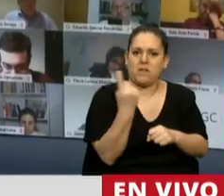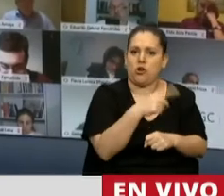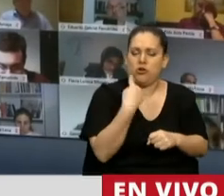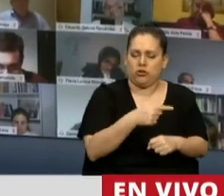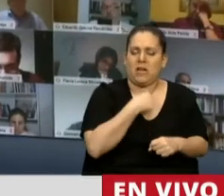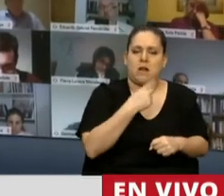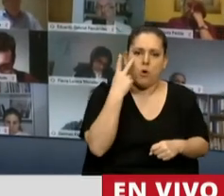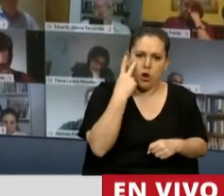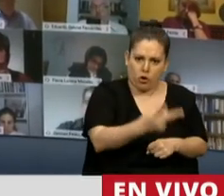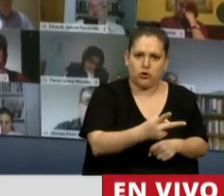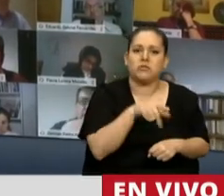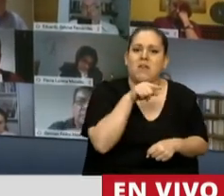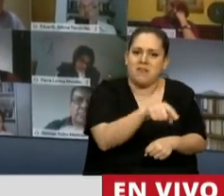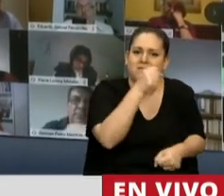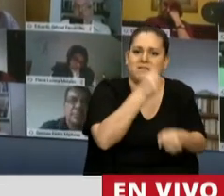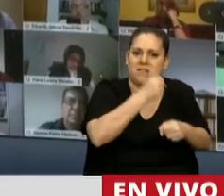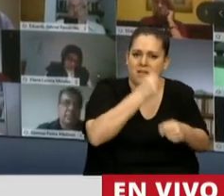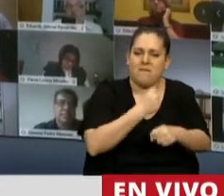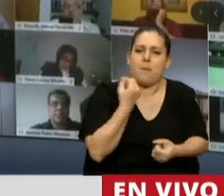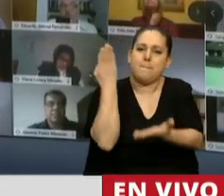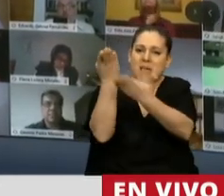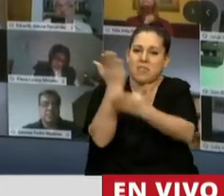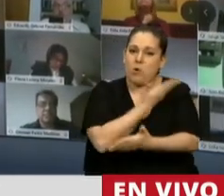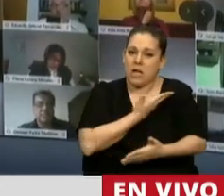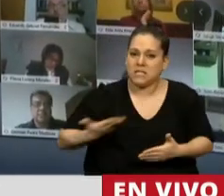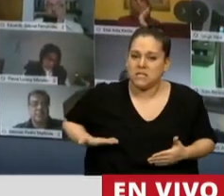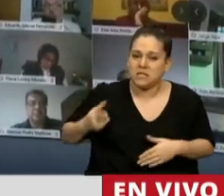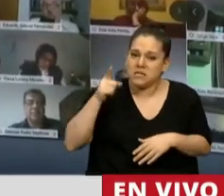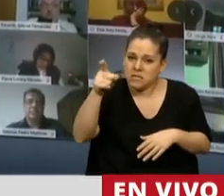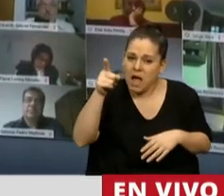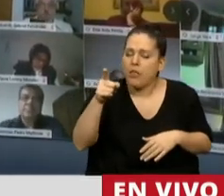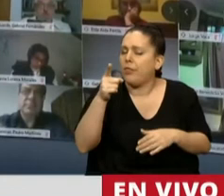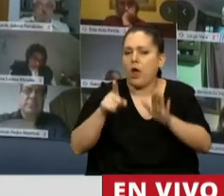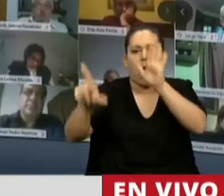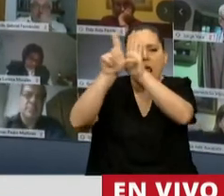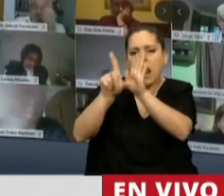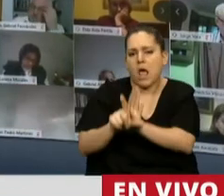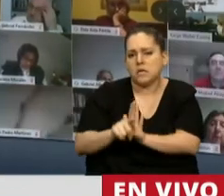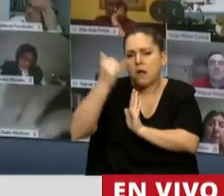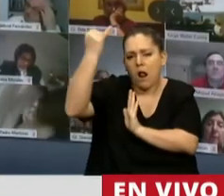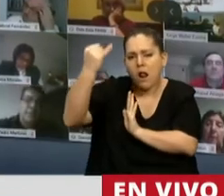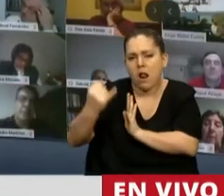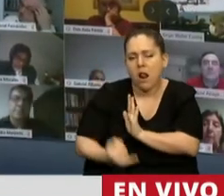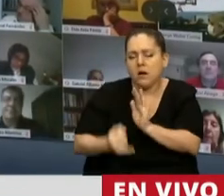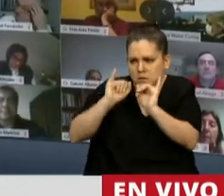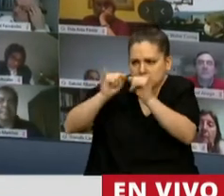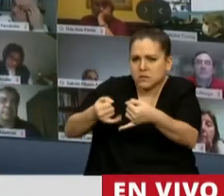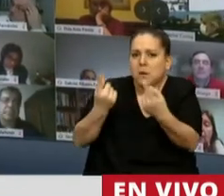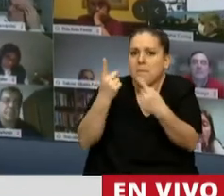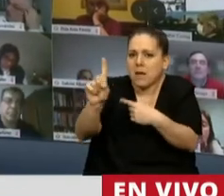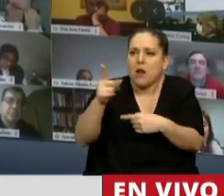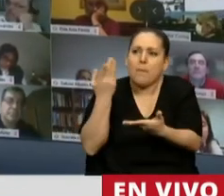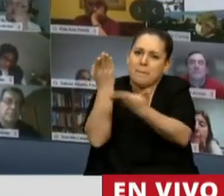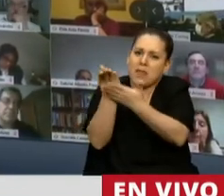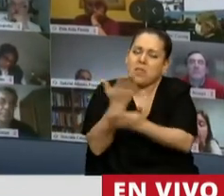valorar. Este es el trabajo que le pedimos al Estado, más allá de las leyes que ya tenemos, es el trabajo que le